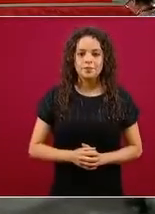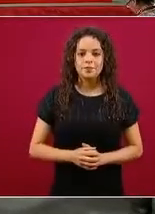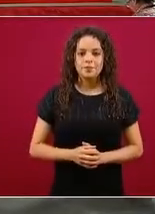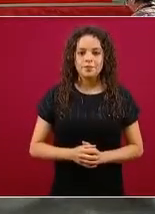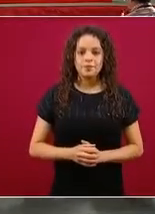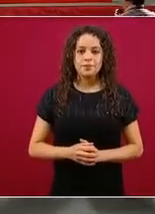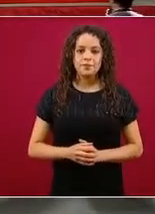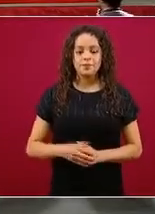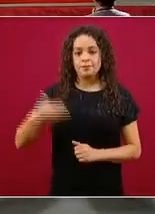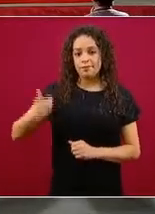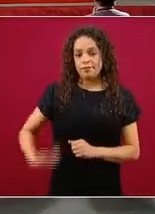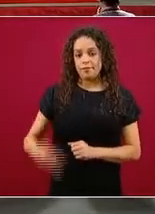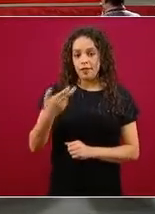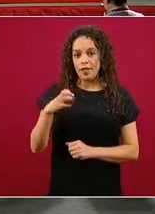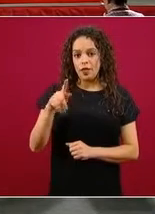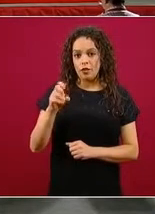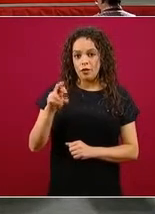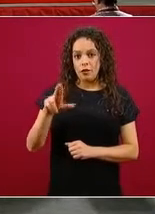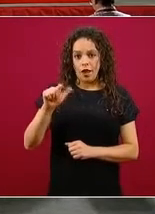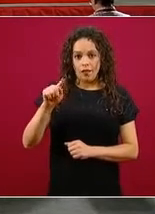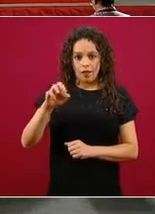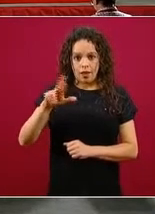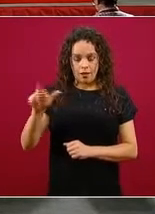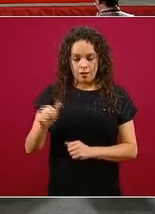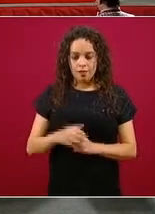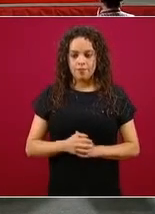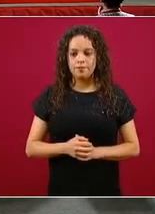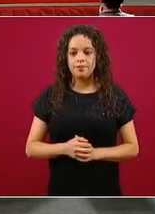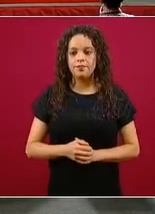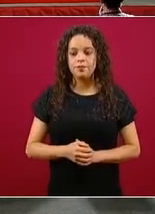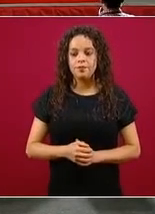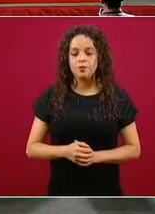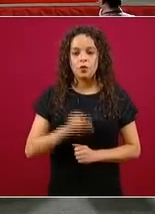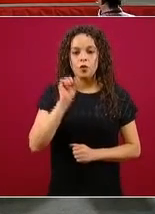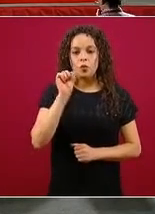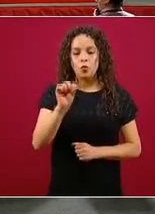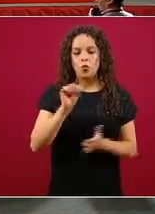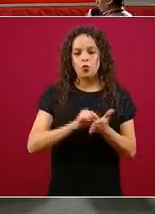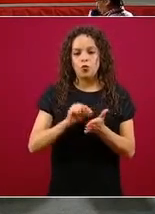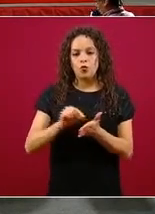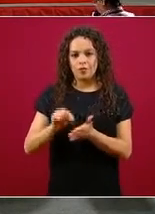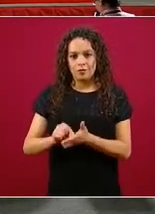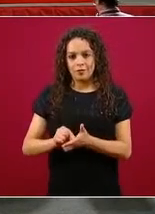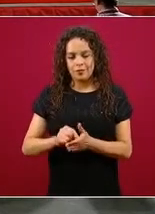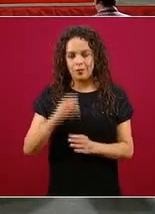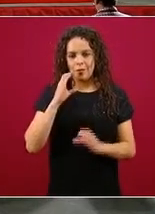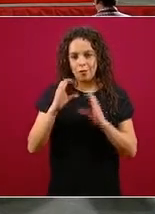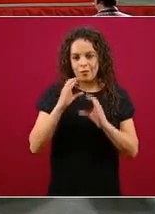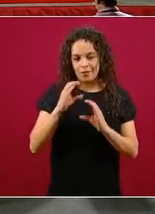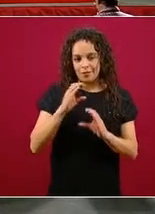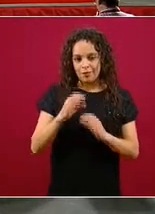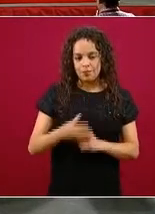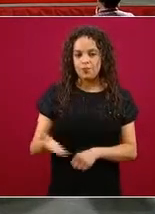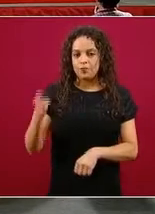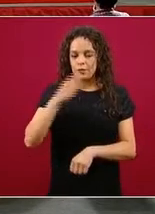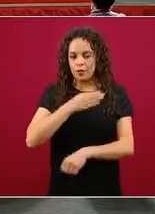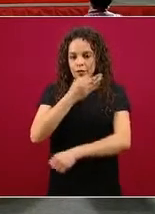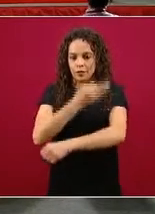Gracias. Héctor Tlatempa de Puntos Suspensivos Radio, Puntos Suspensivos Comunicación. Buenas tardes a todos. Bueno, buenas tardes, compañeras y compañeros.